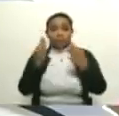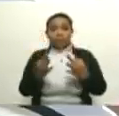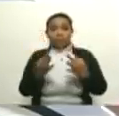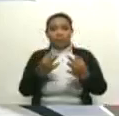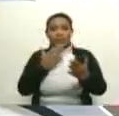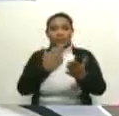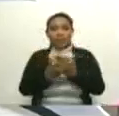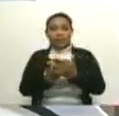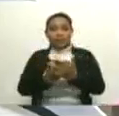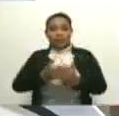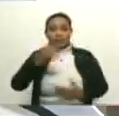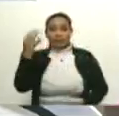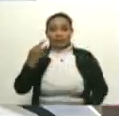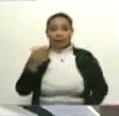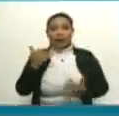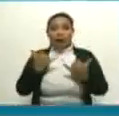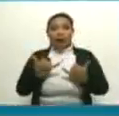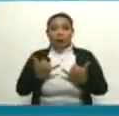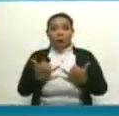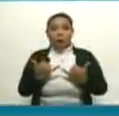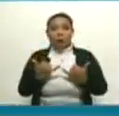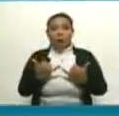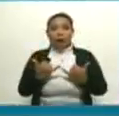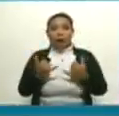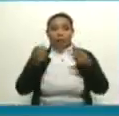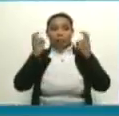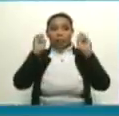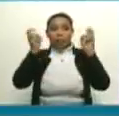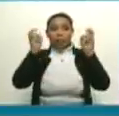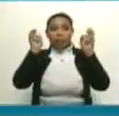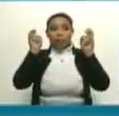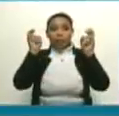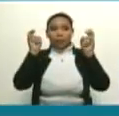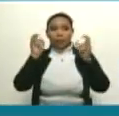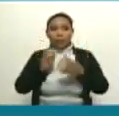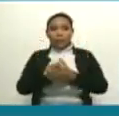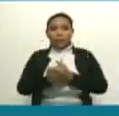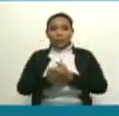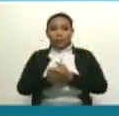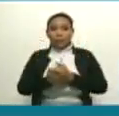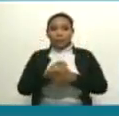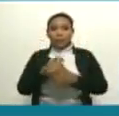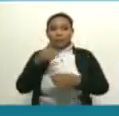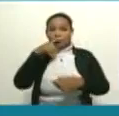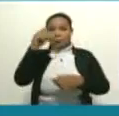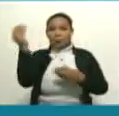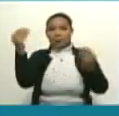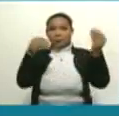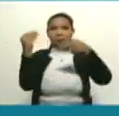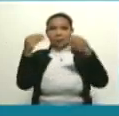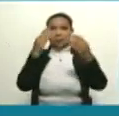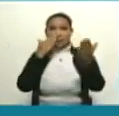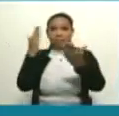gracias, pues. Y nos vamos entonces con el segmento con Maduro más deporte. Van a ver algo muy bello. Adelante.